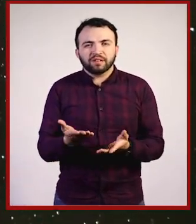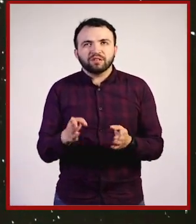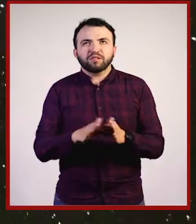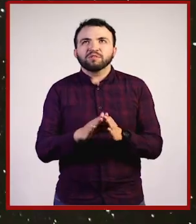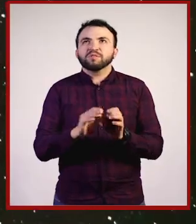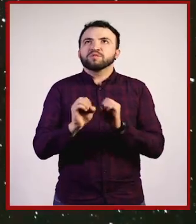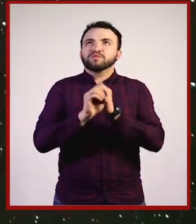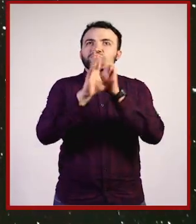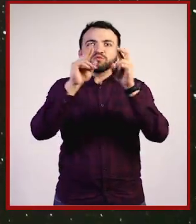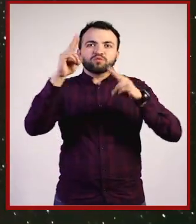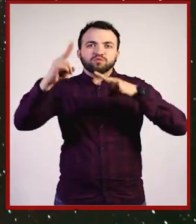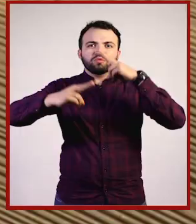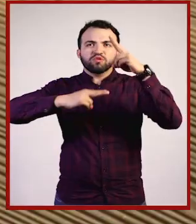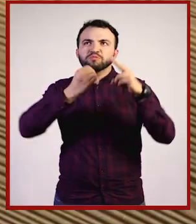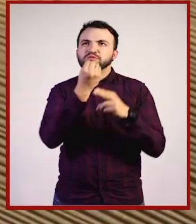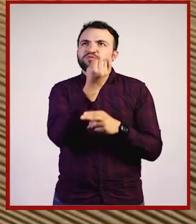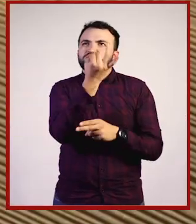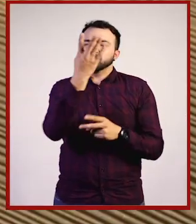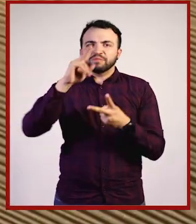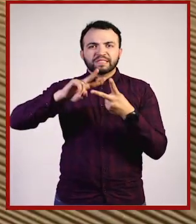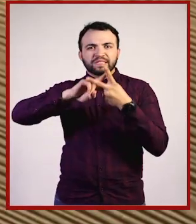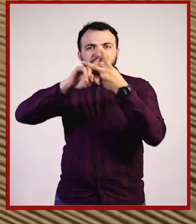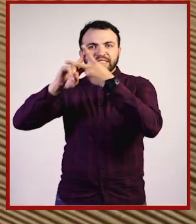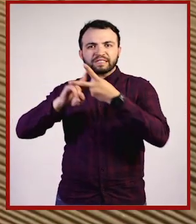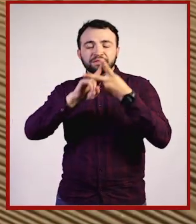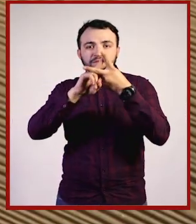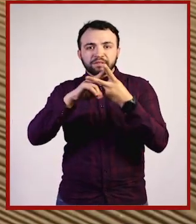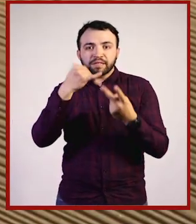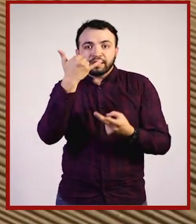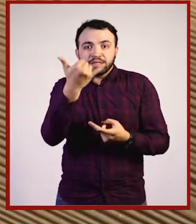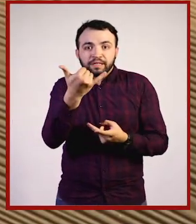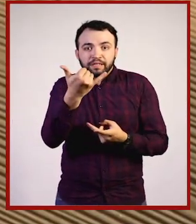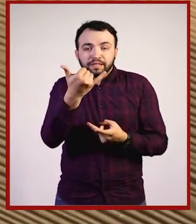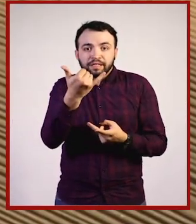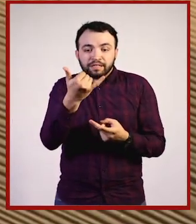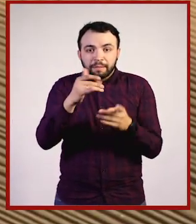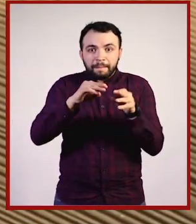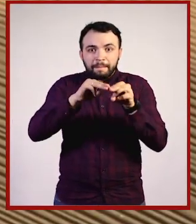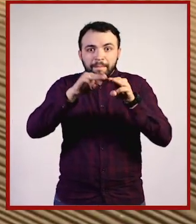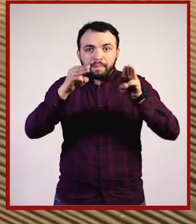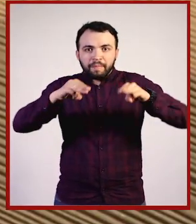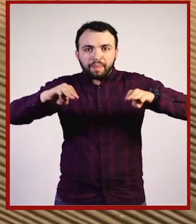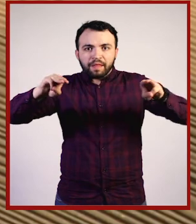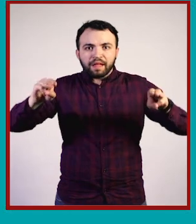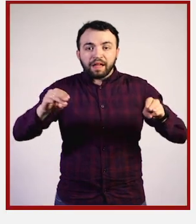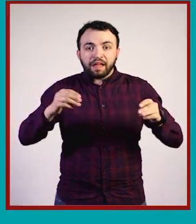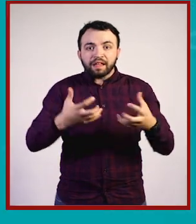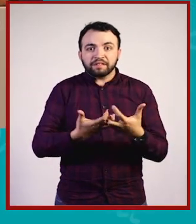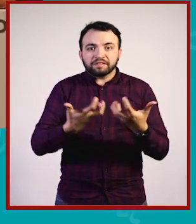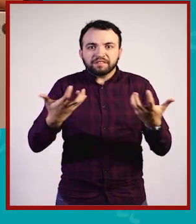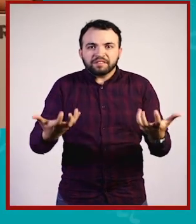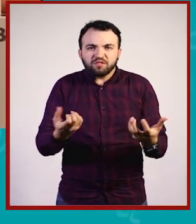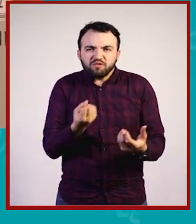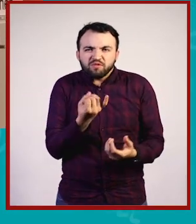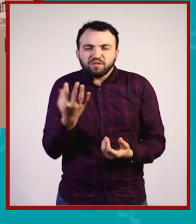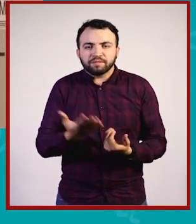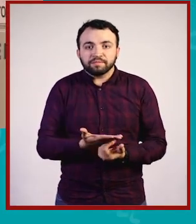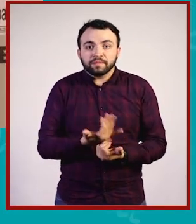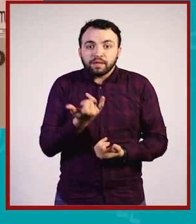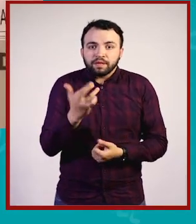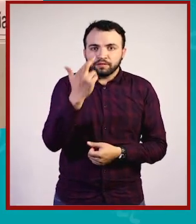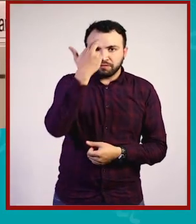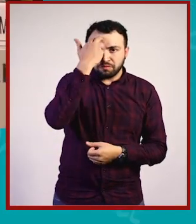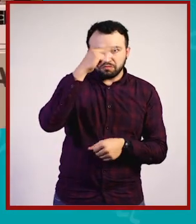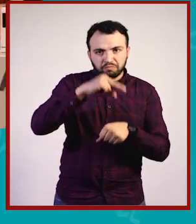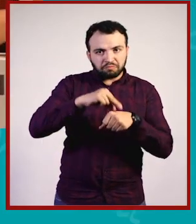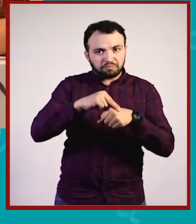estrellas en el universo y el número de granos de arena en la Tierra. ¿Para qué? Ya verás. Y recordando al doctor Mario Molina